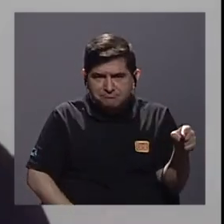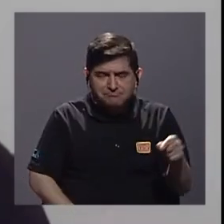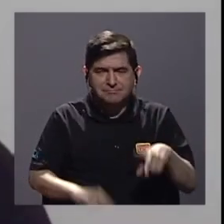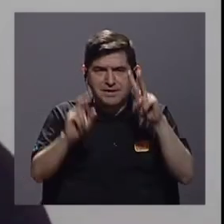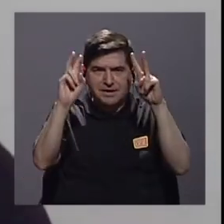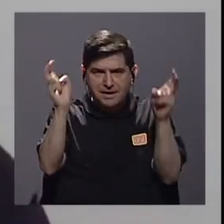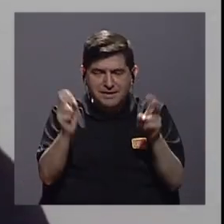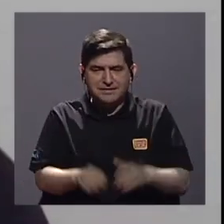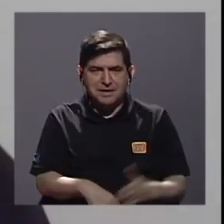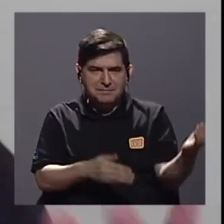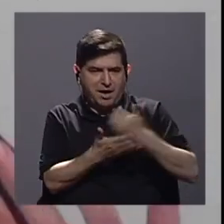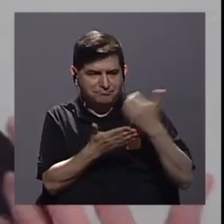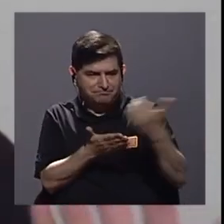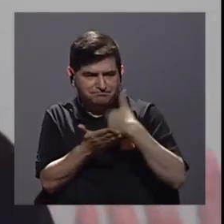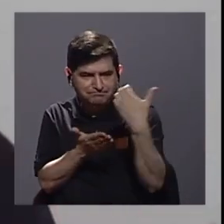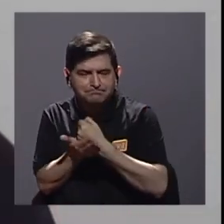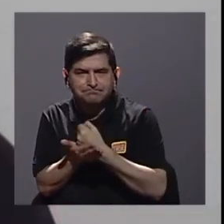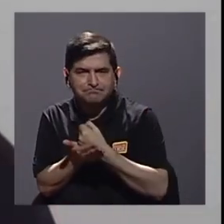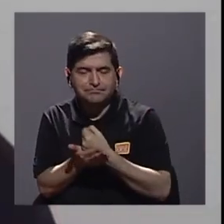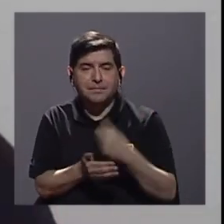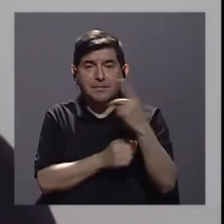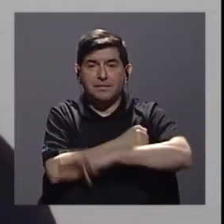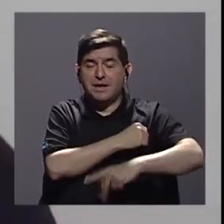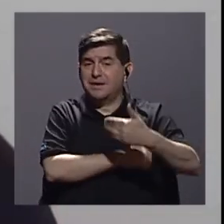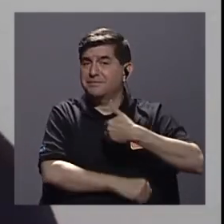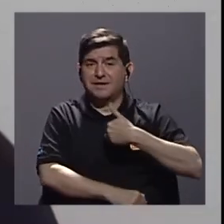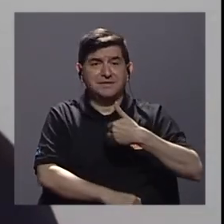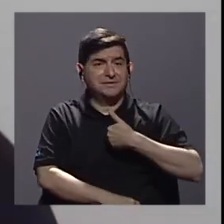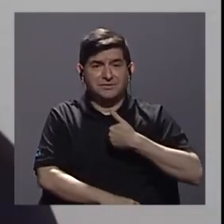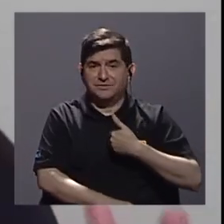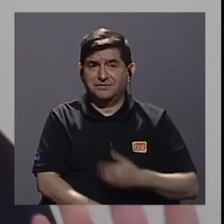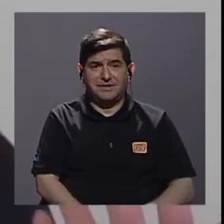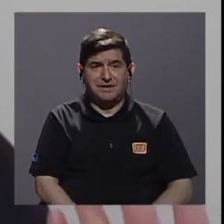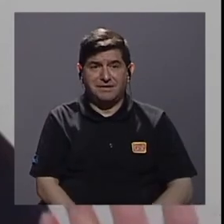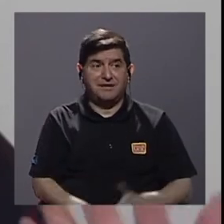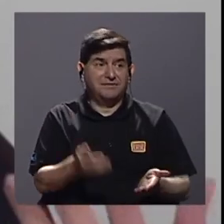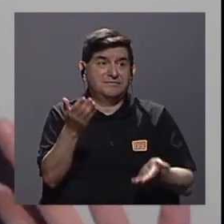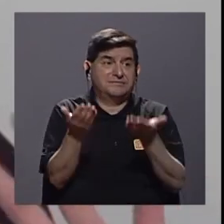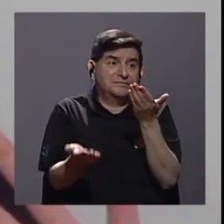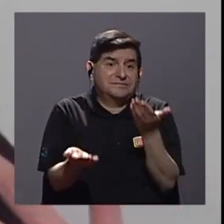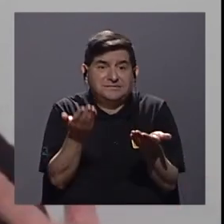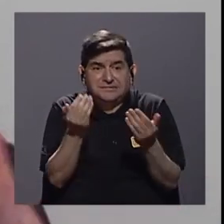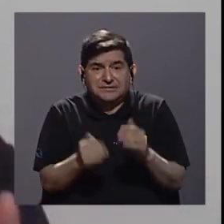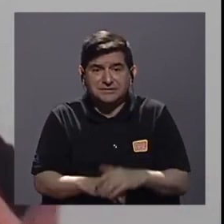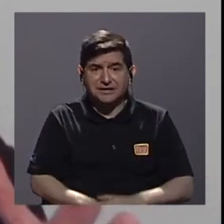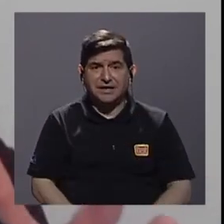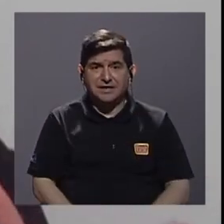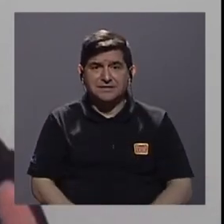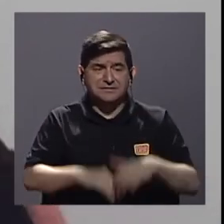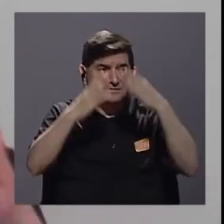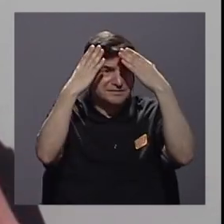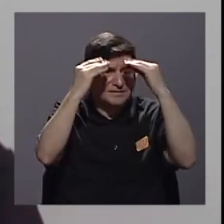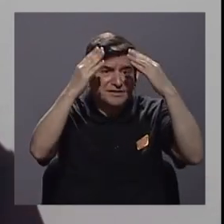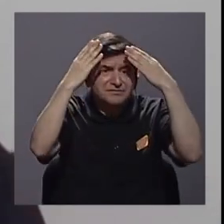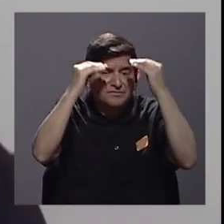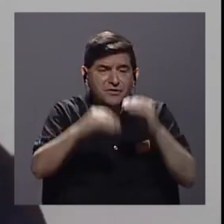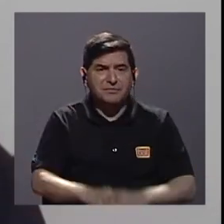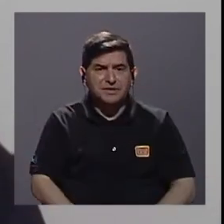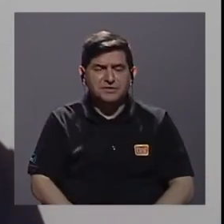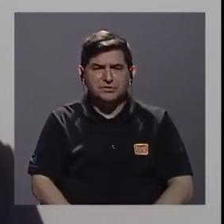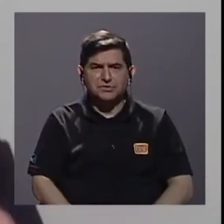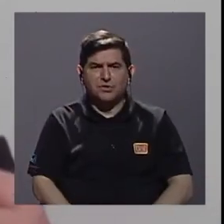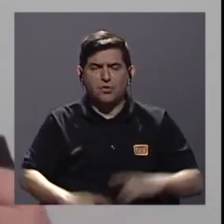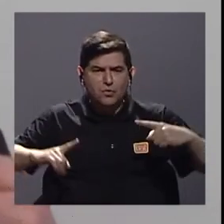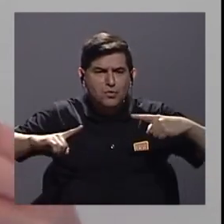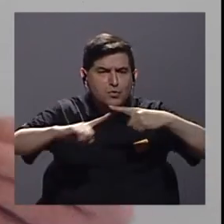materia de recaudación, que este país no cuente con información, con cruces de